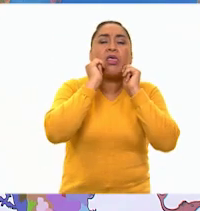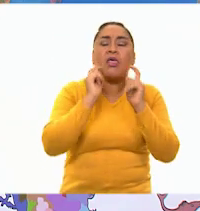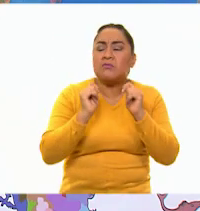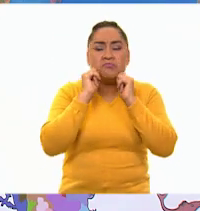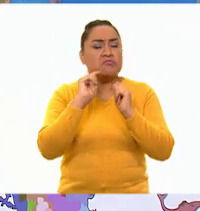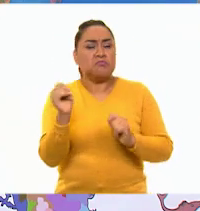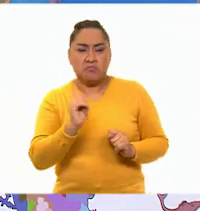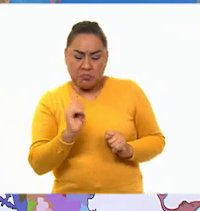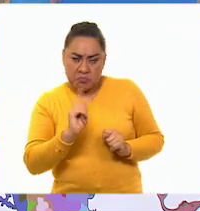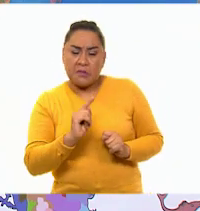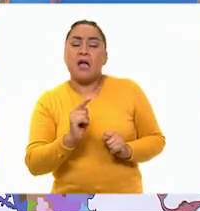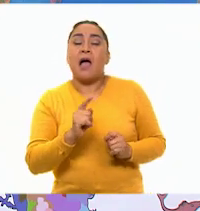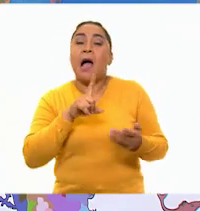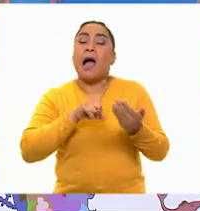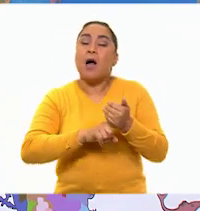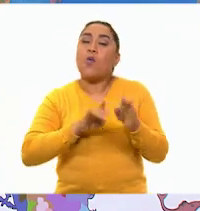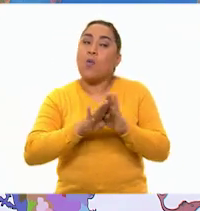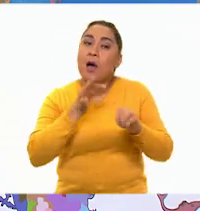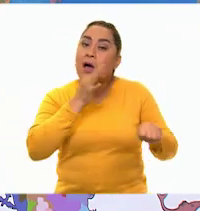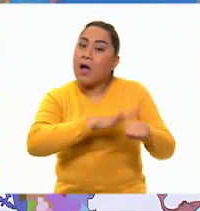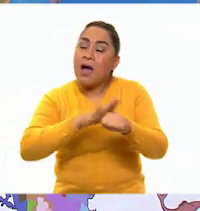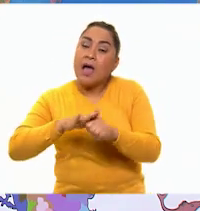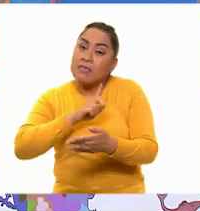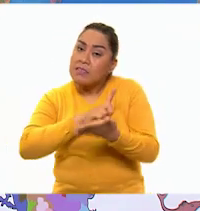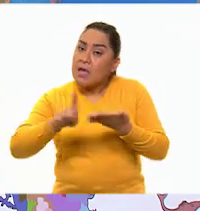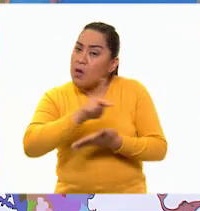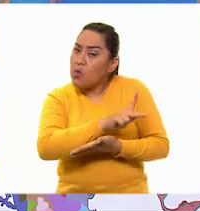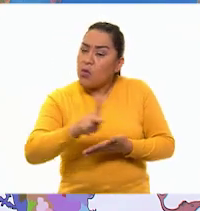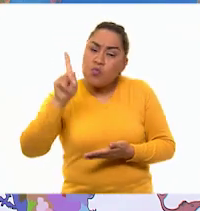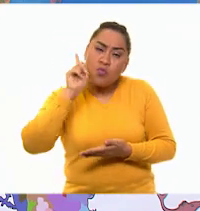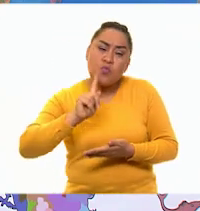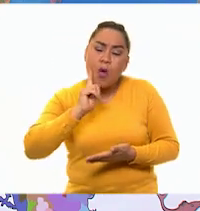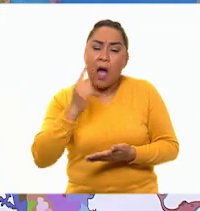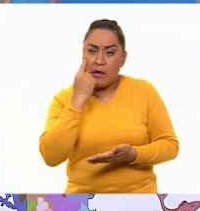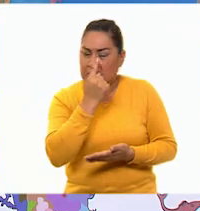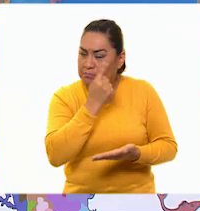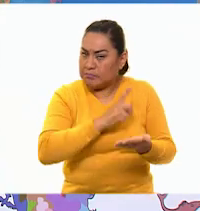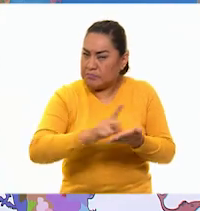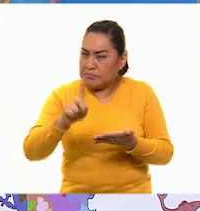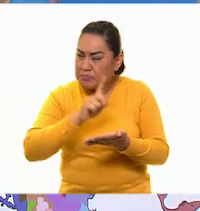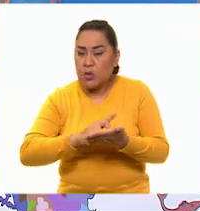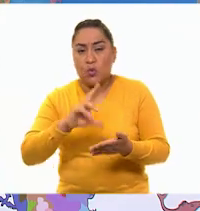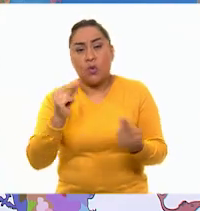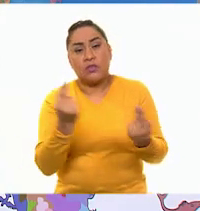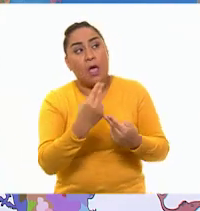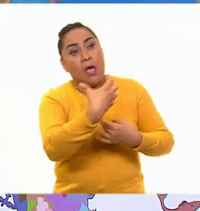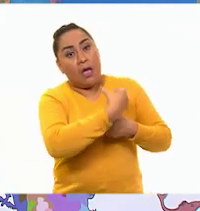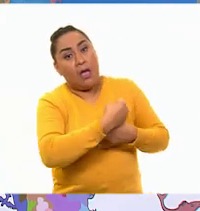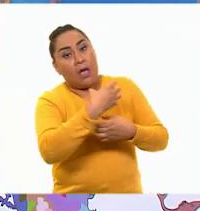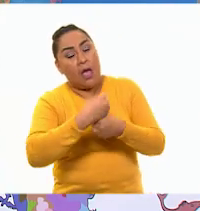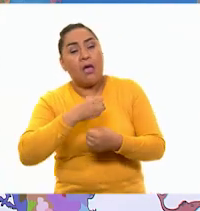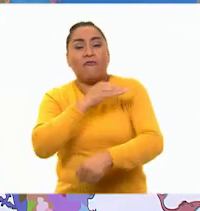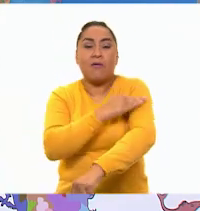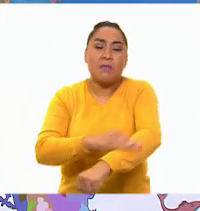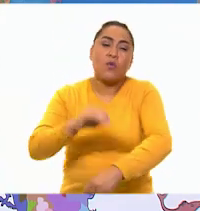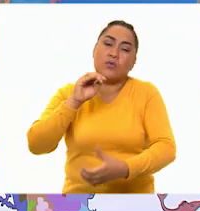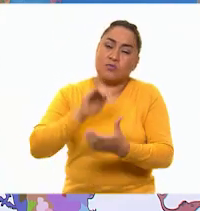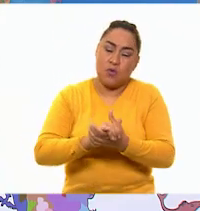el fondo está reivindicando el derecho de las mujeres a tomar sus propias decisiones sin estar sujeta a su familia o esposo.